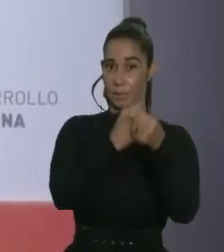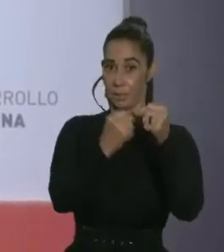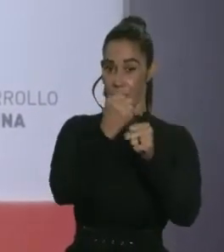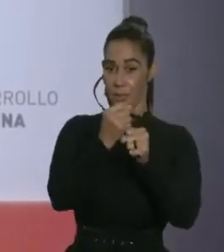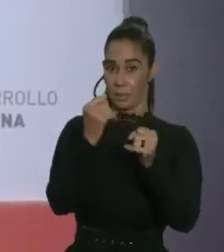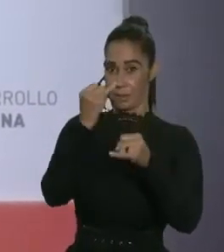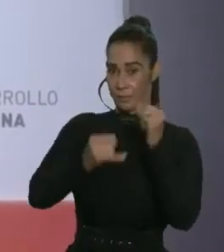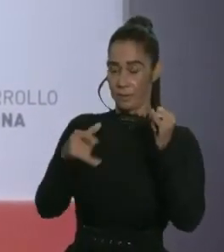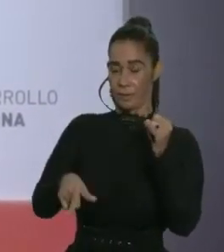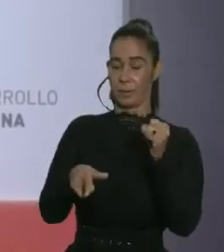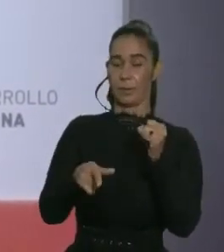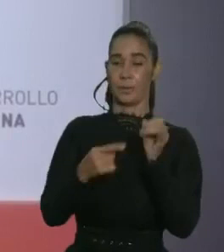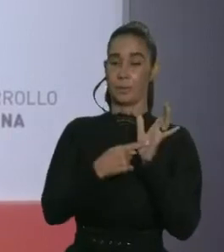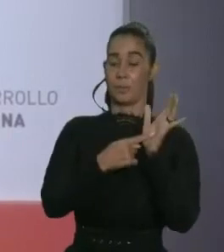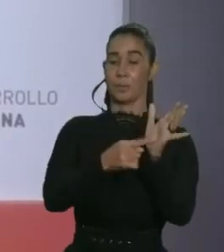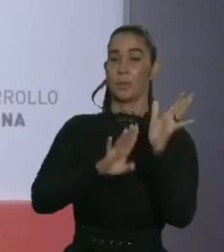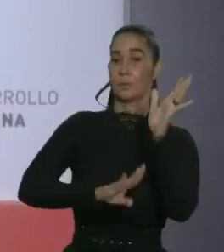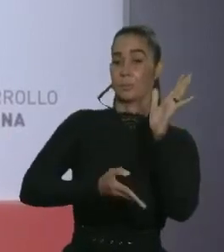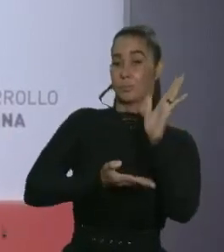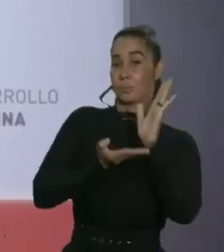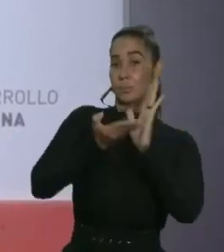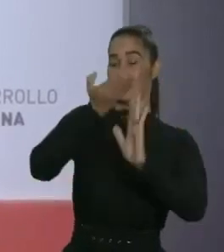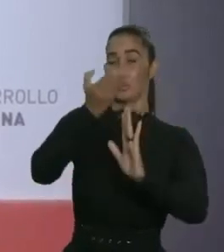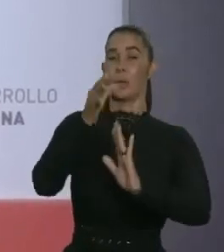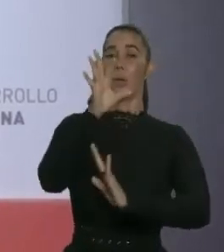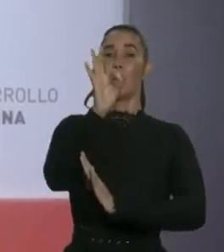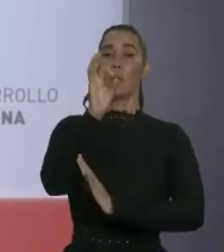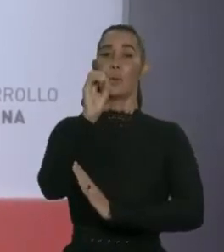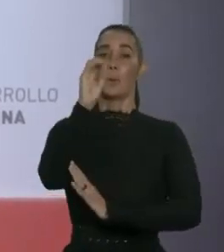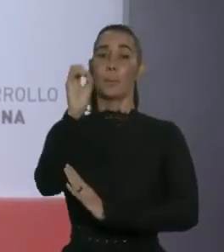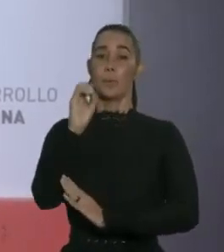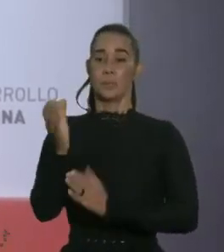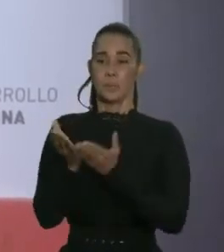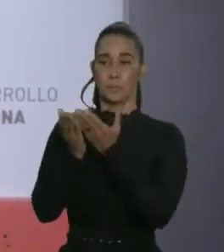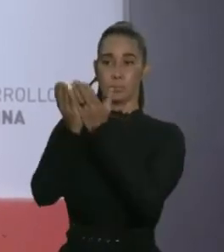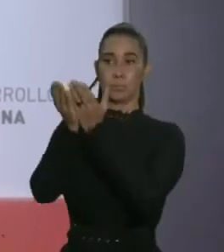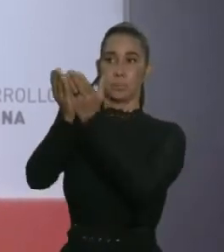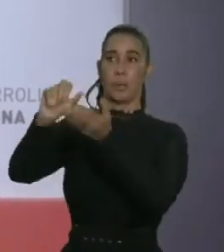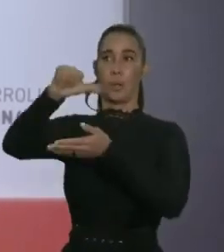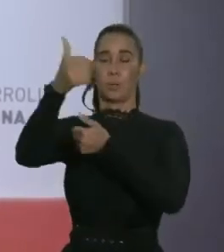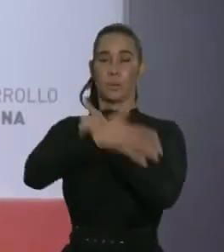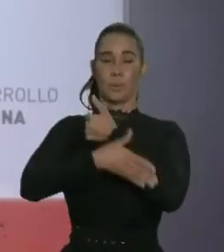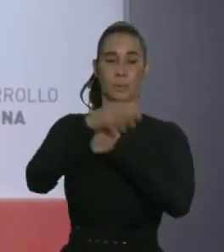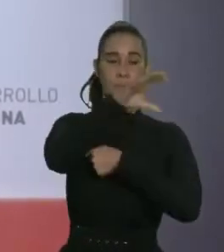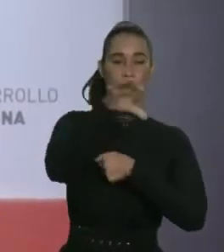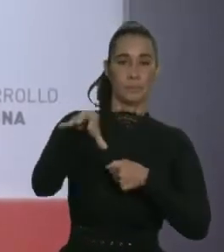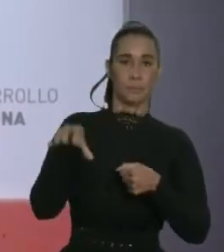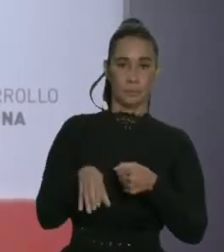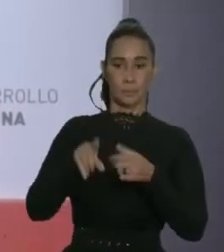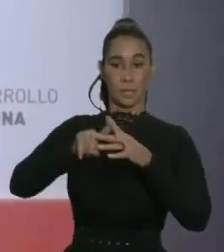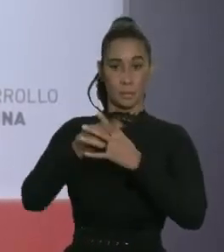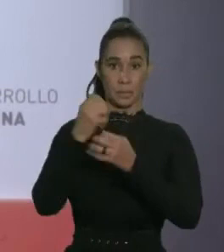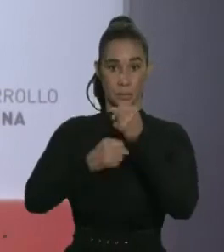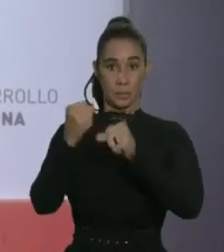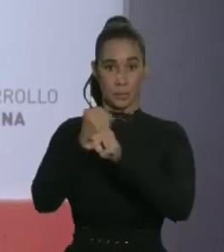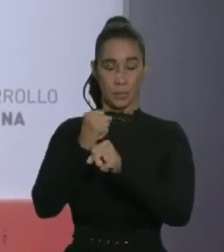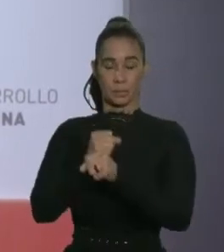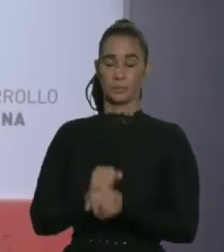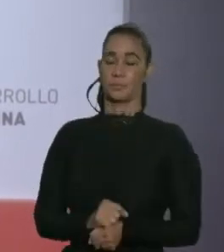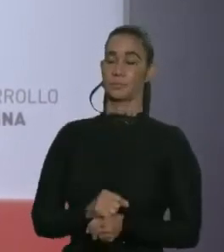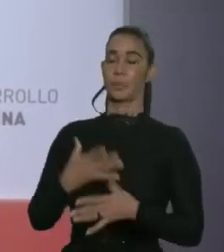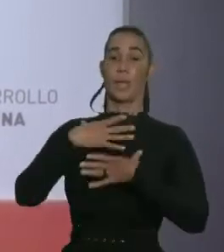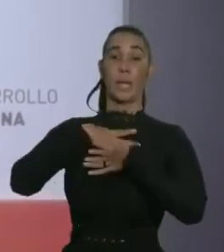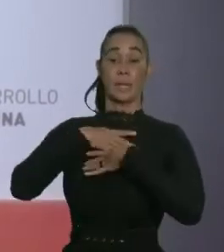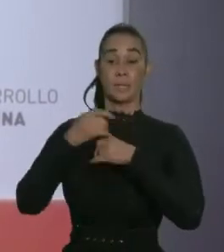y mostrando un crecimiento en las exportaciones de un 9% a principios de este año. El interés por nuestros